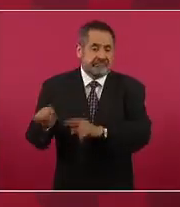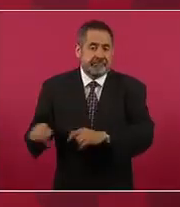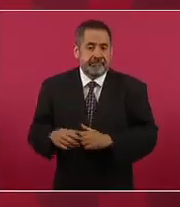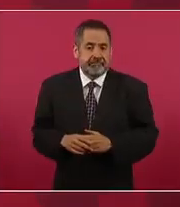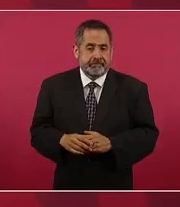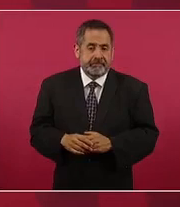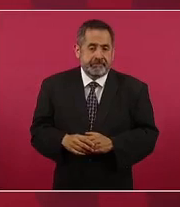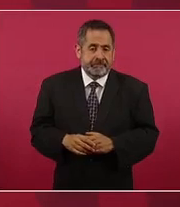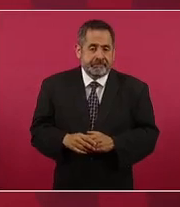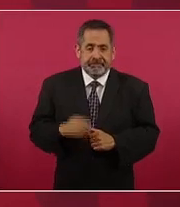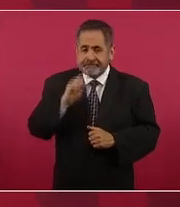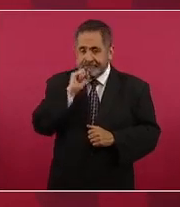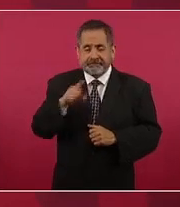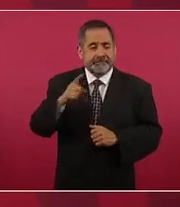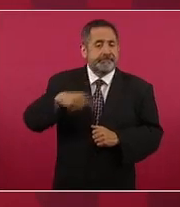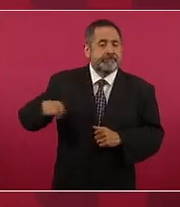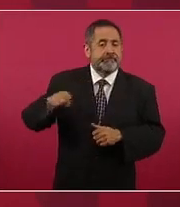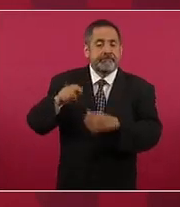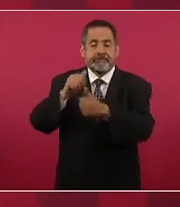porque depende